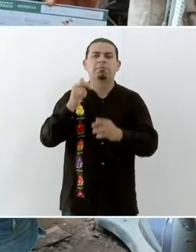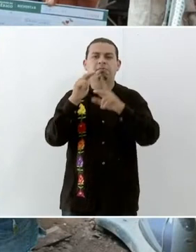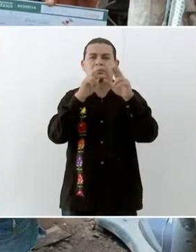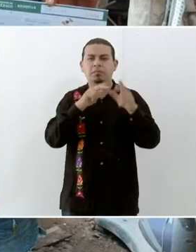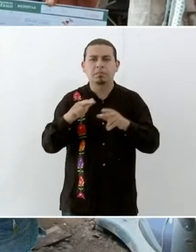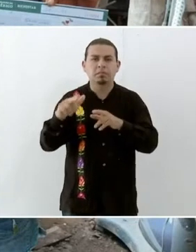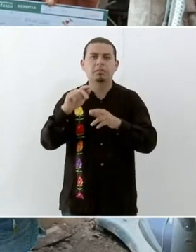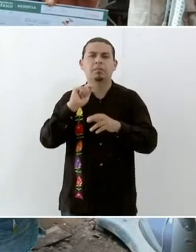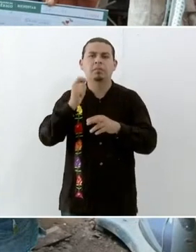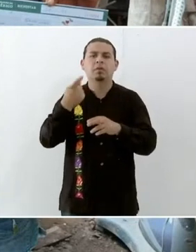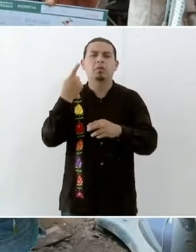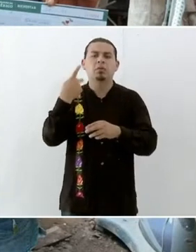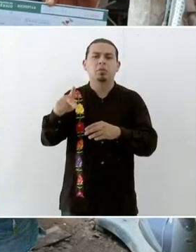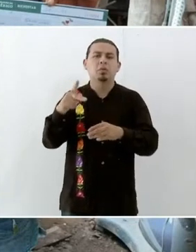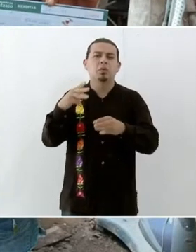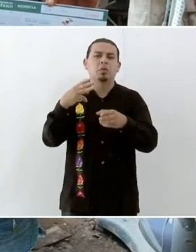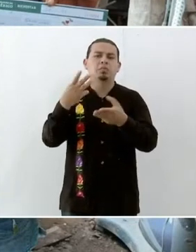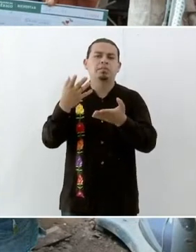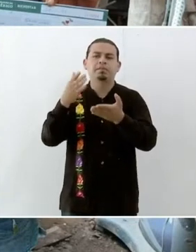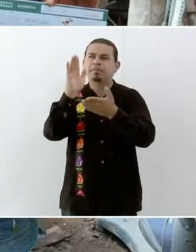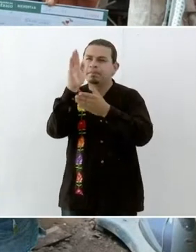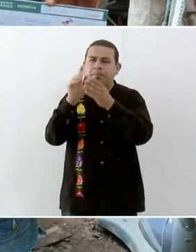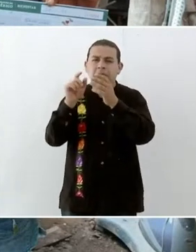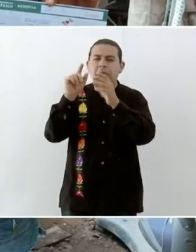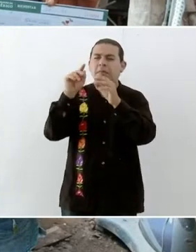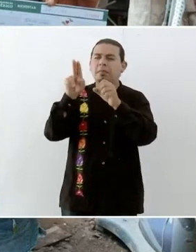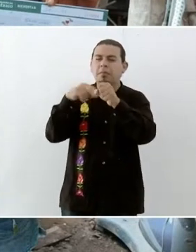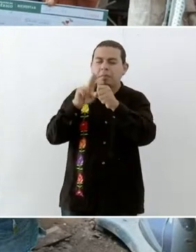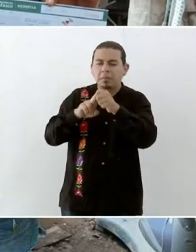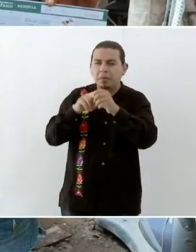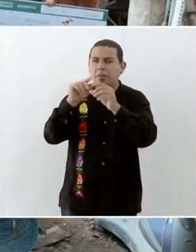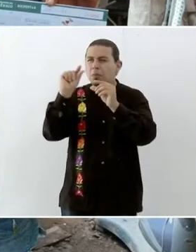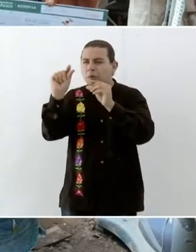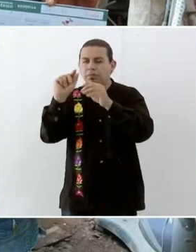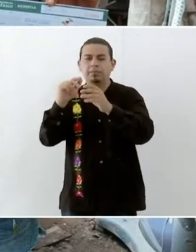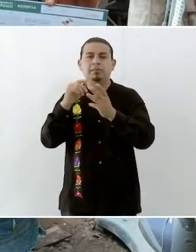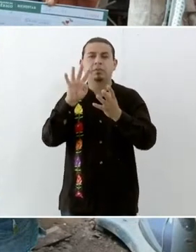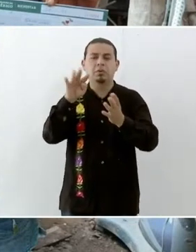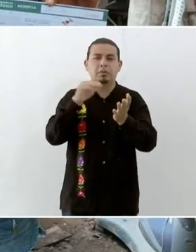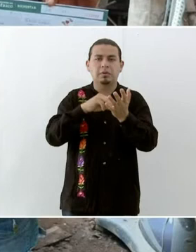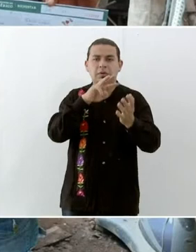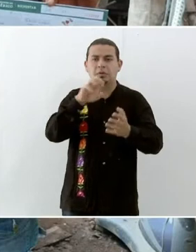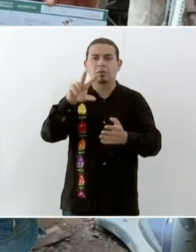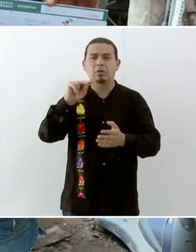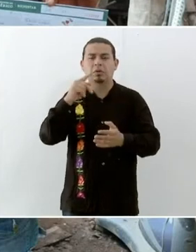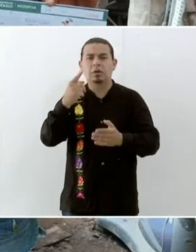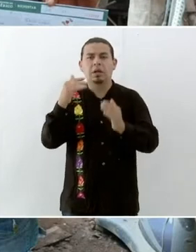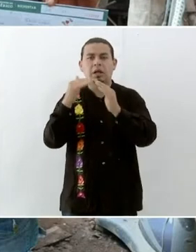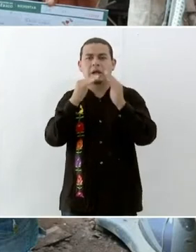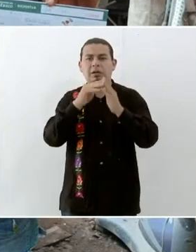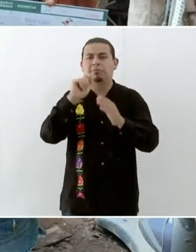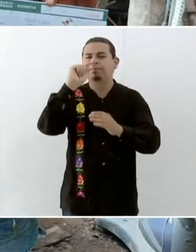en sus cultivos, 9 mil 362 viviendas, 19 tuvieron afectación